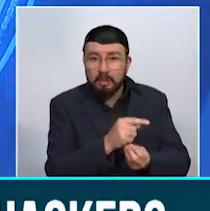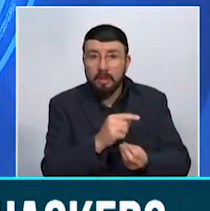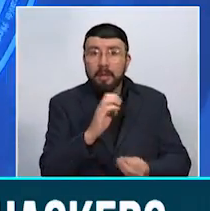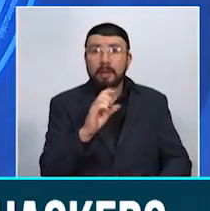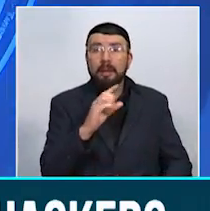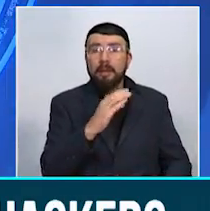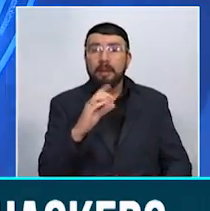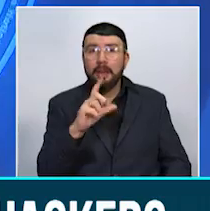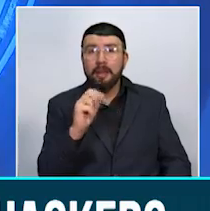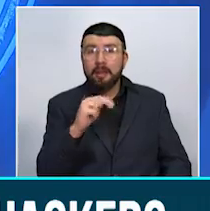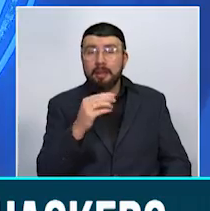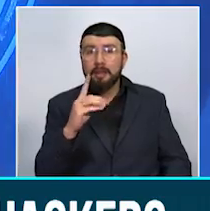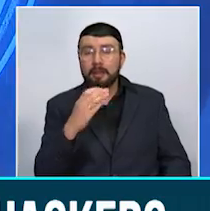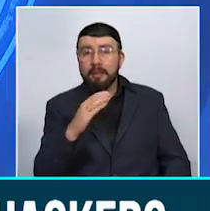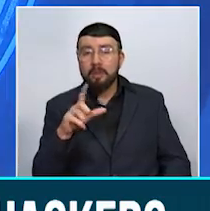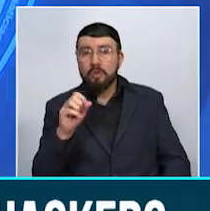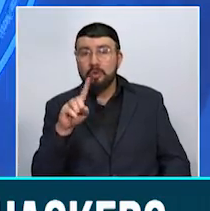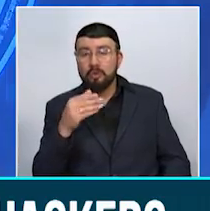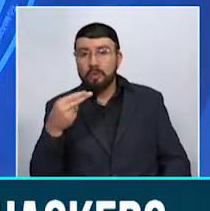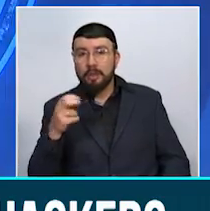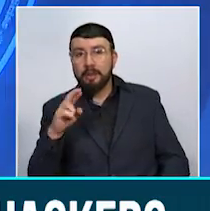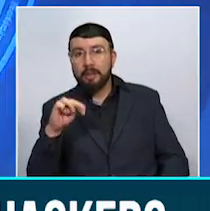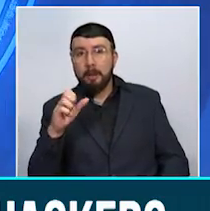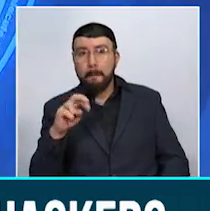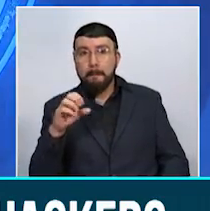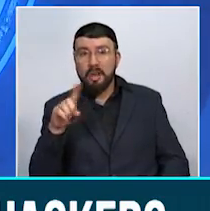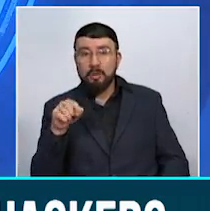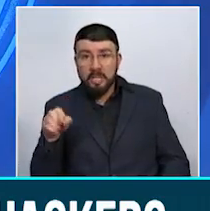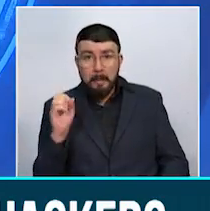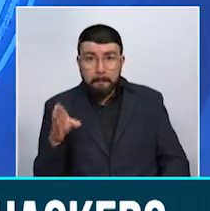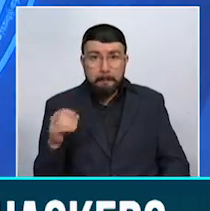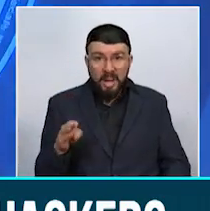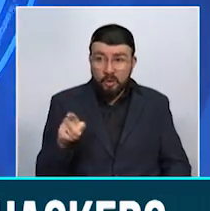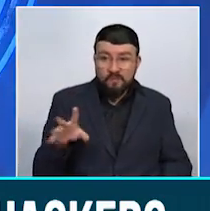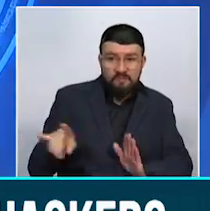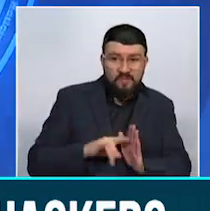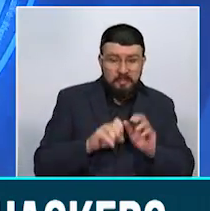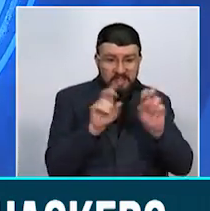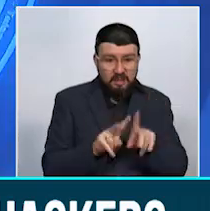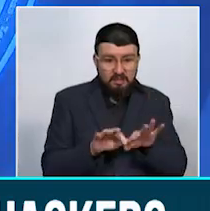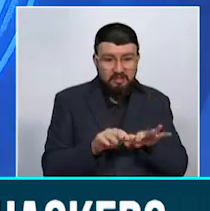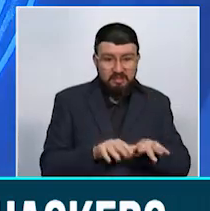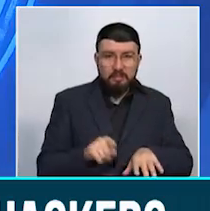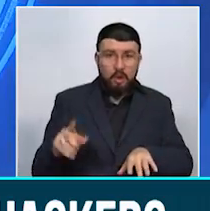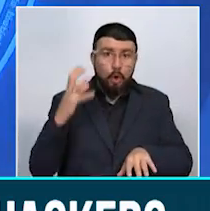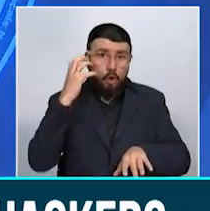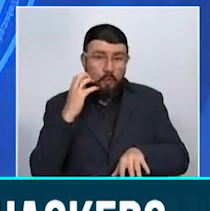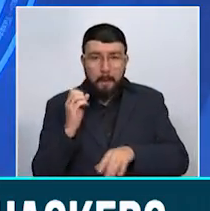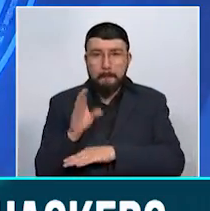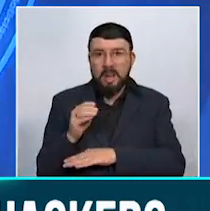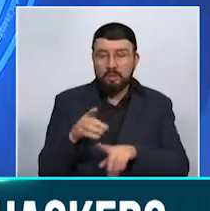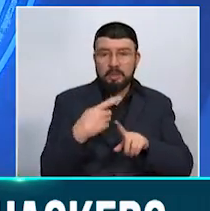Hermanos, dedicadas presuntamente al hurto de cuentas bancarias a través de medios electrónicos. Dentro de las víctimas, la Fiscalía General de la Nación